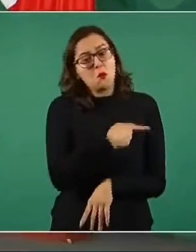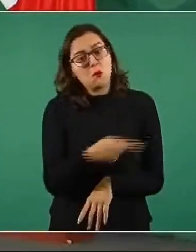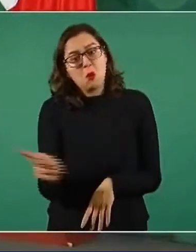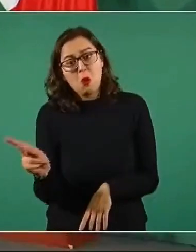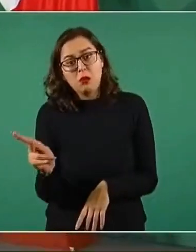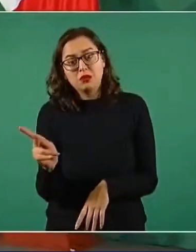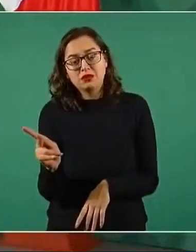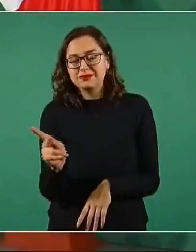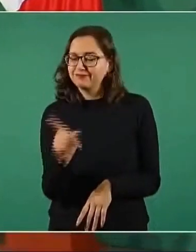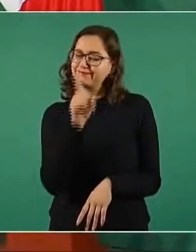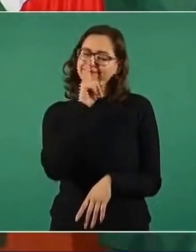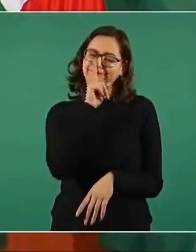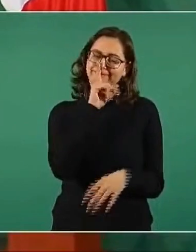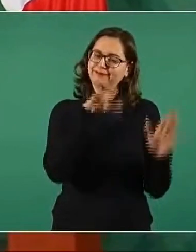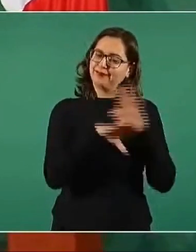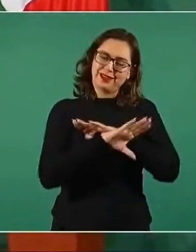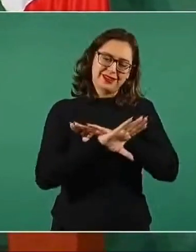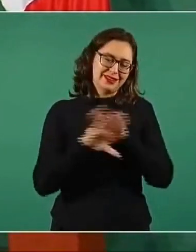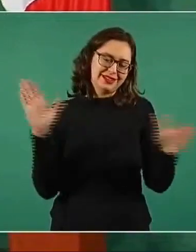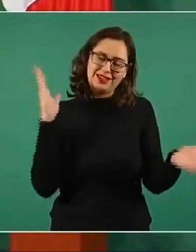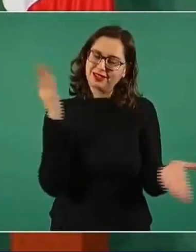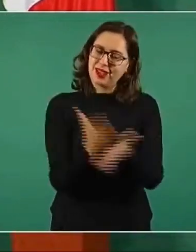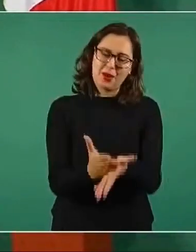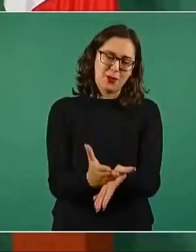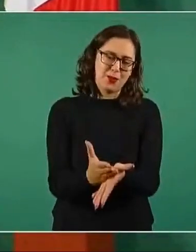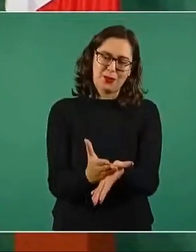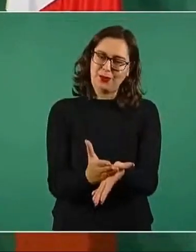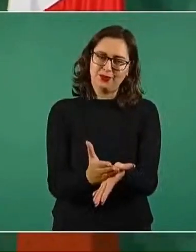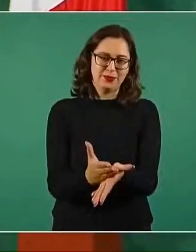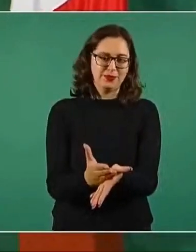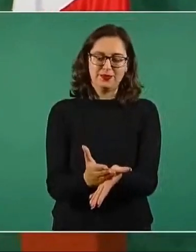ya no sucede en nuestro país.